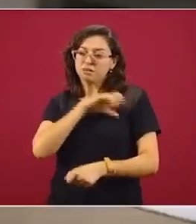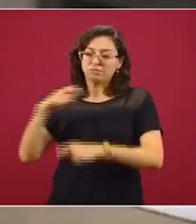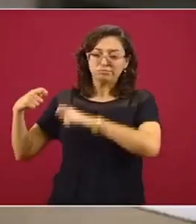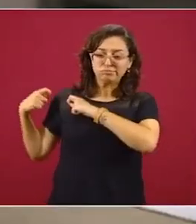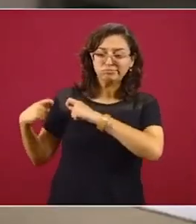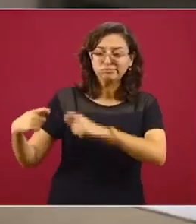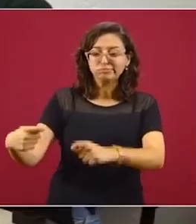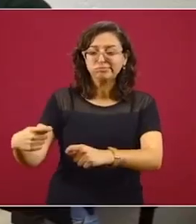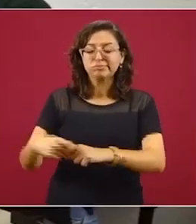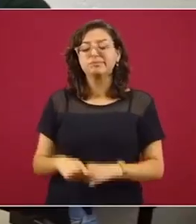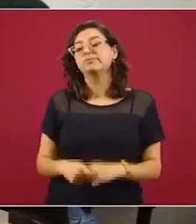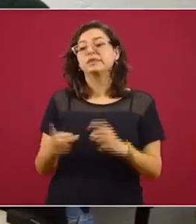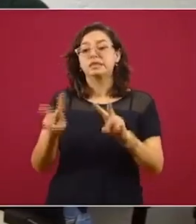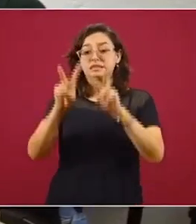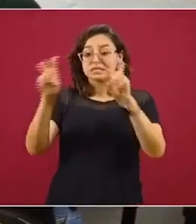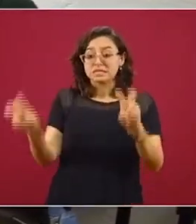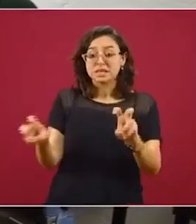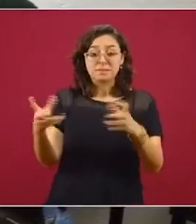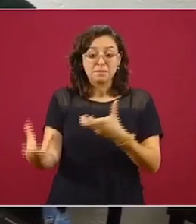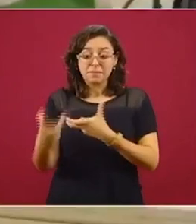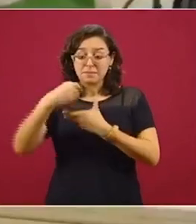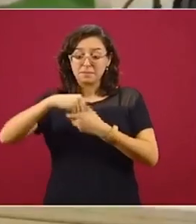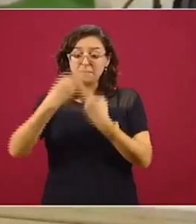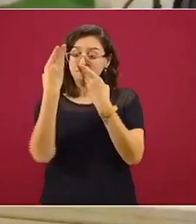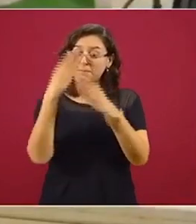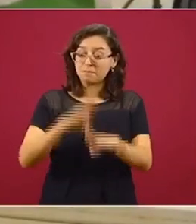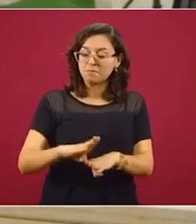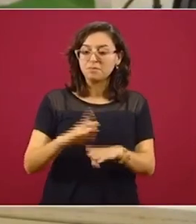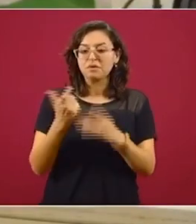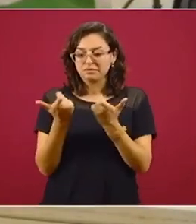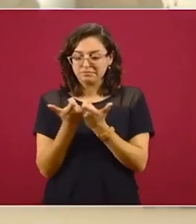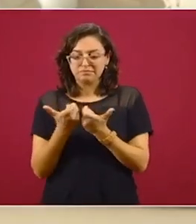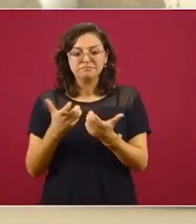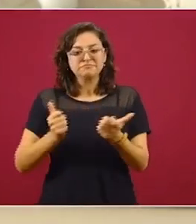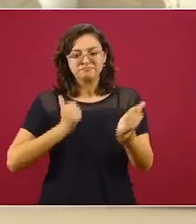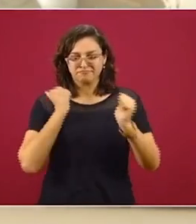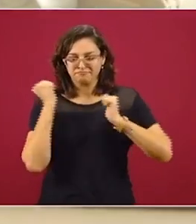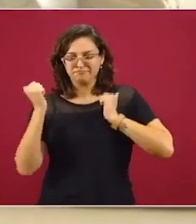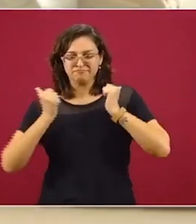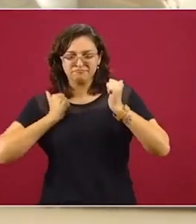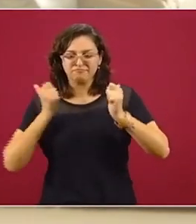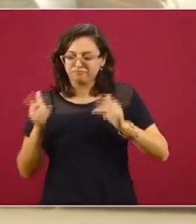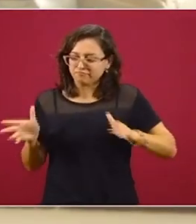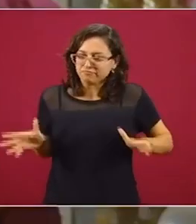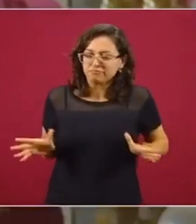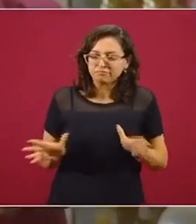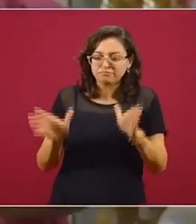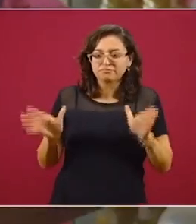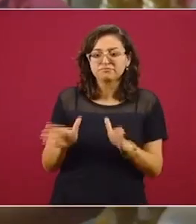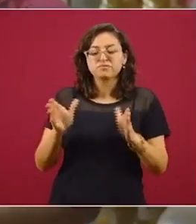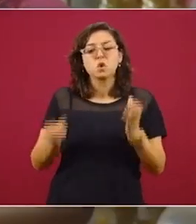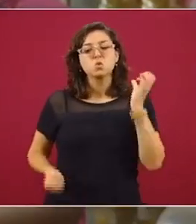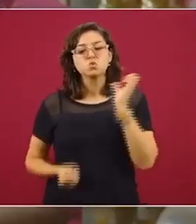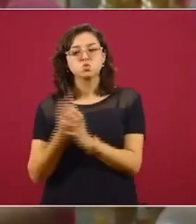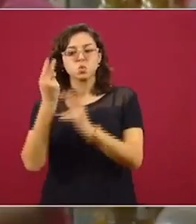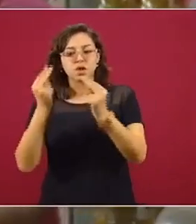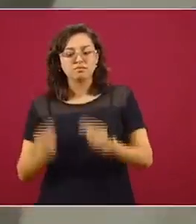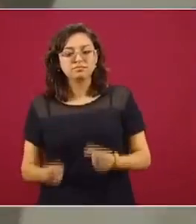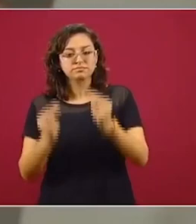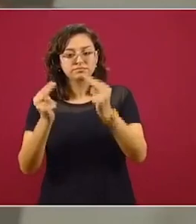en acción la inclusión financiera para aprovechar de mejor manera los recursos económicos y poder contribuir en la apertura de negocios,